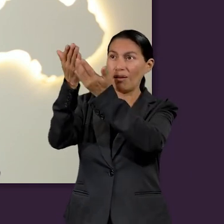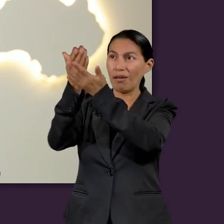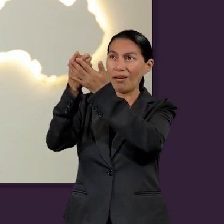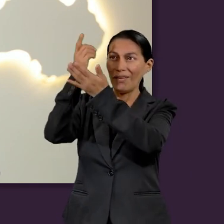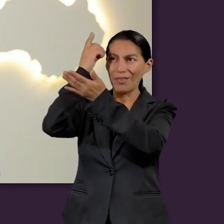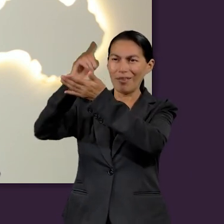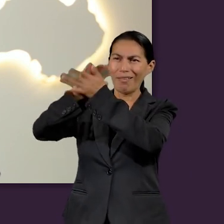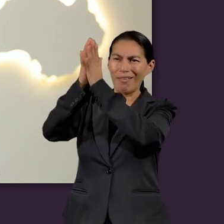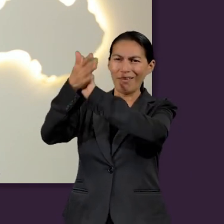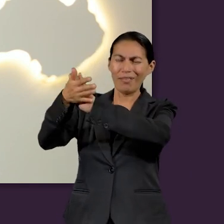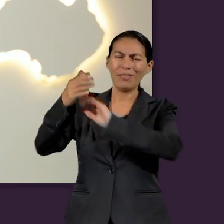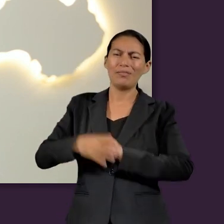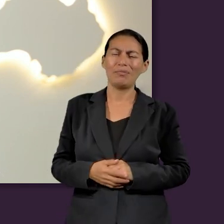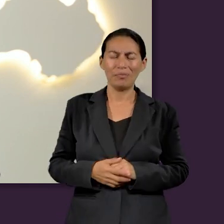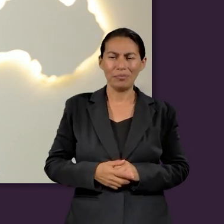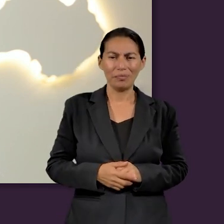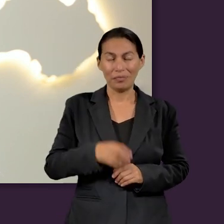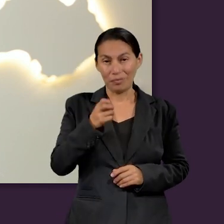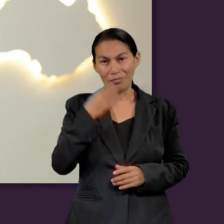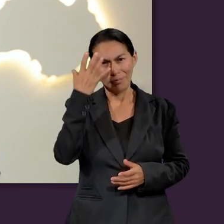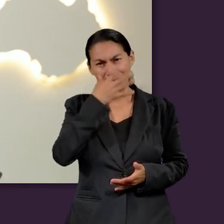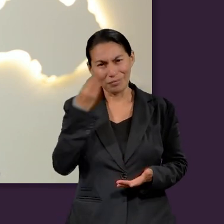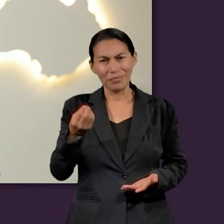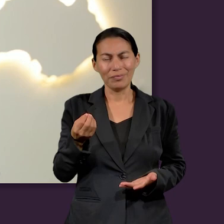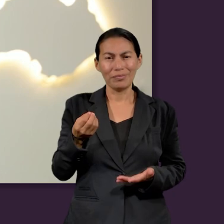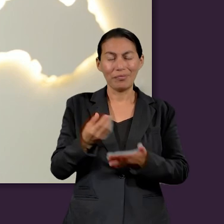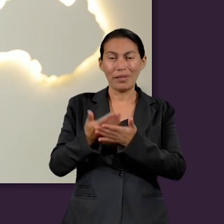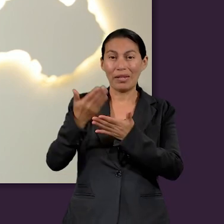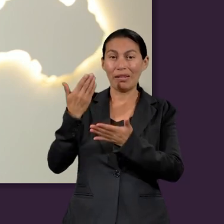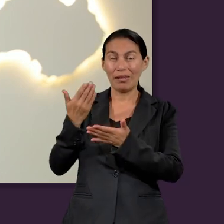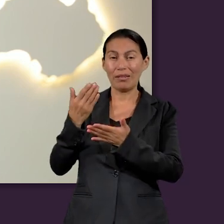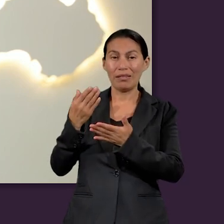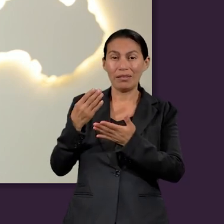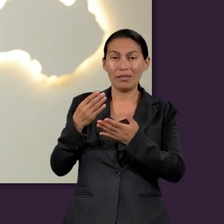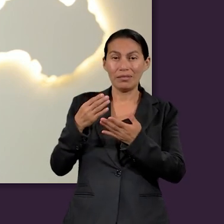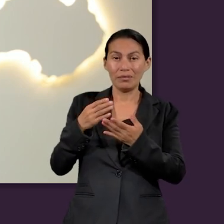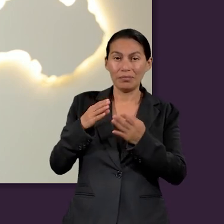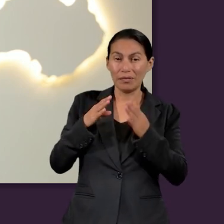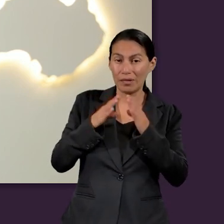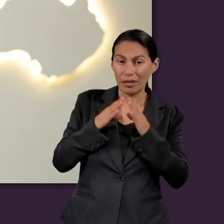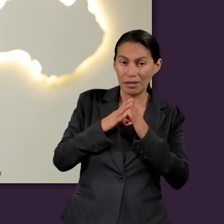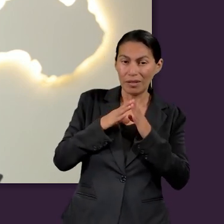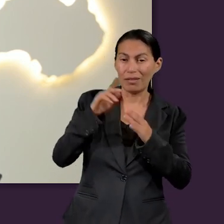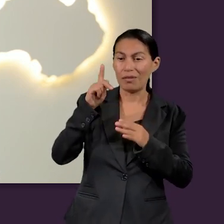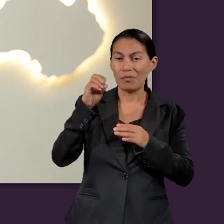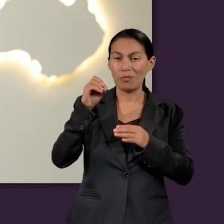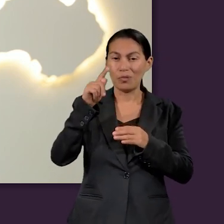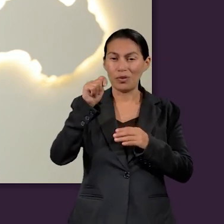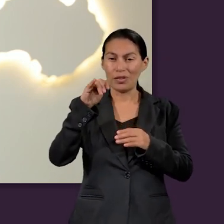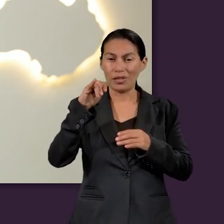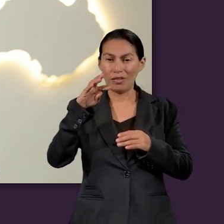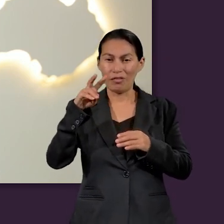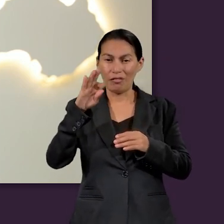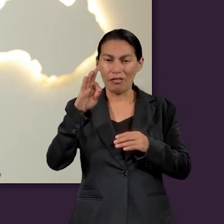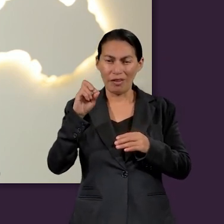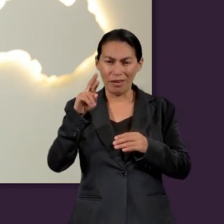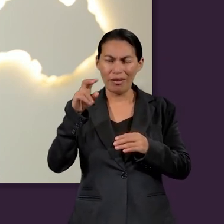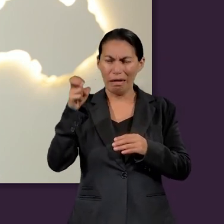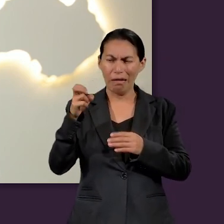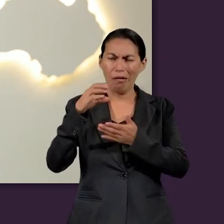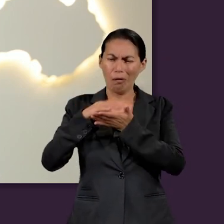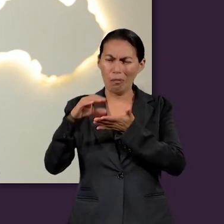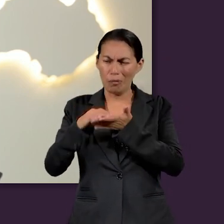hacer un trabajo maravilloso. Lo inició desde la casa de su amo que lo compró, de